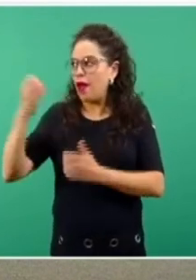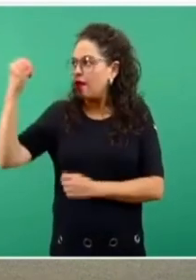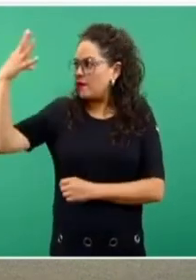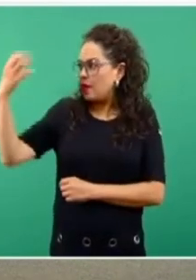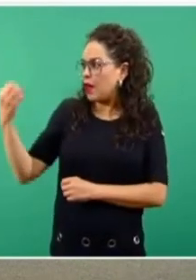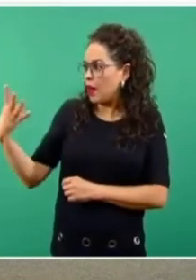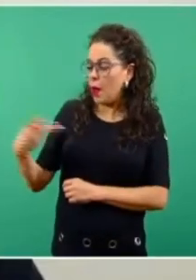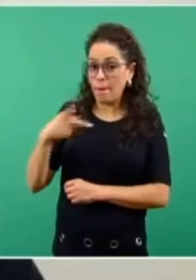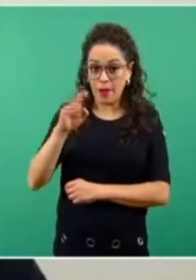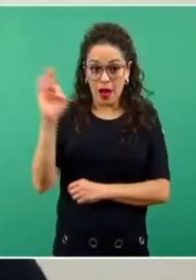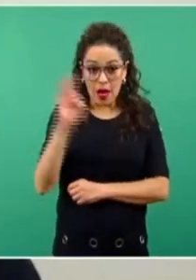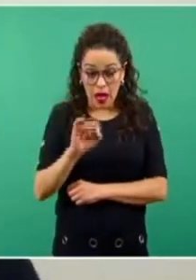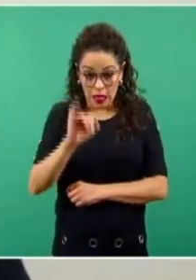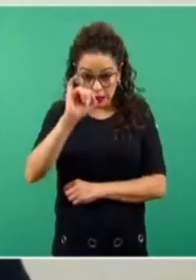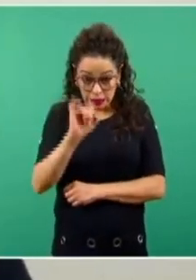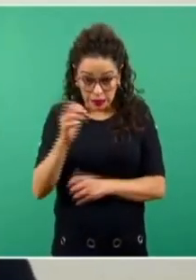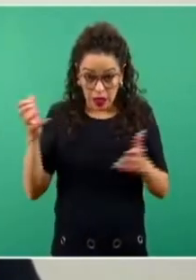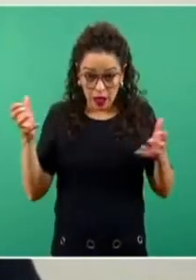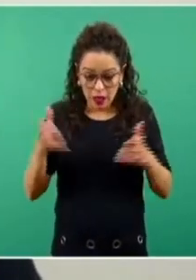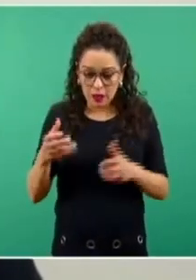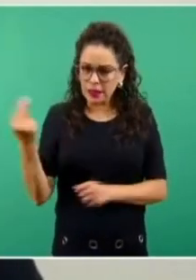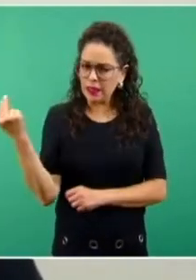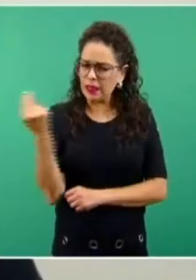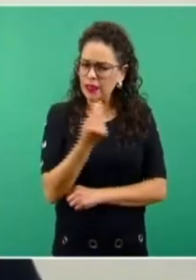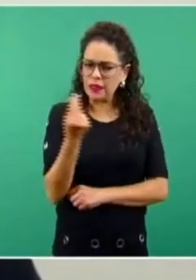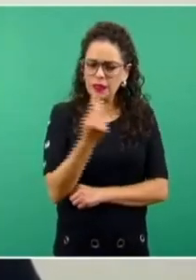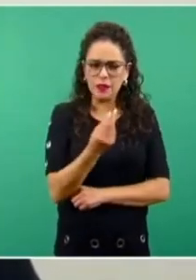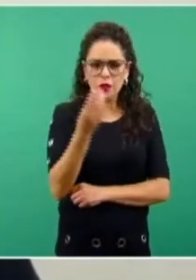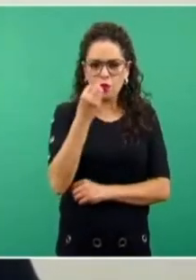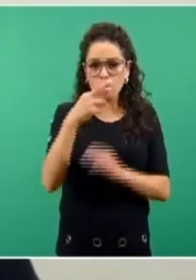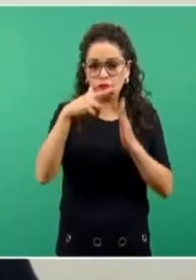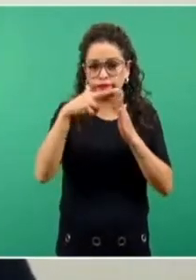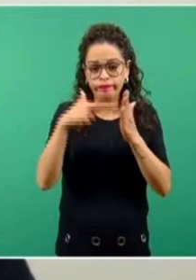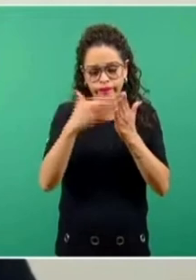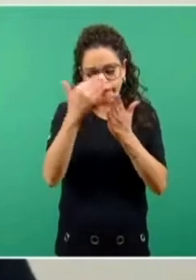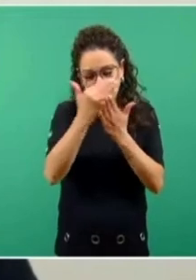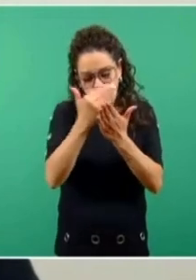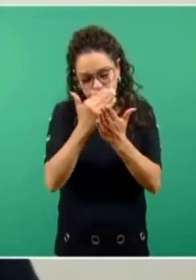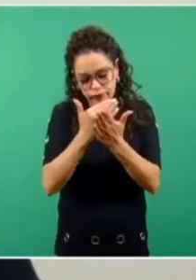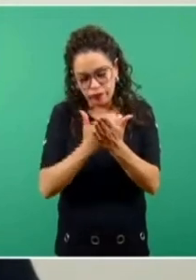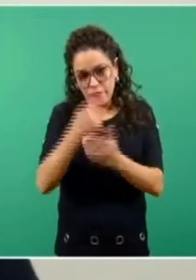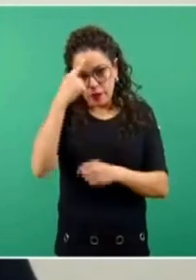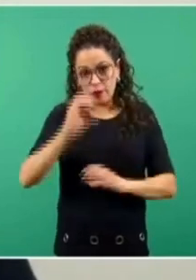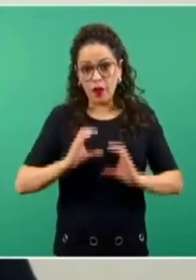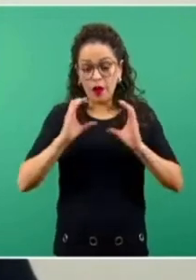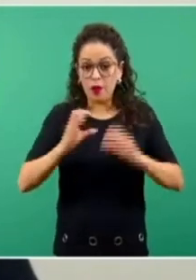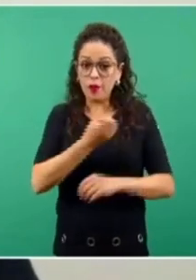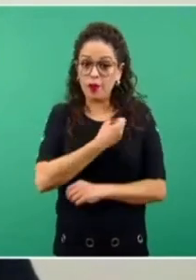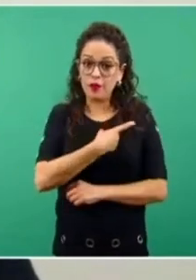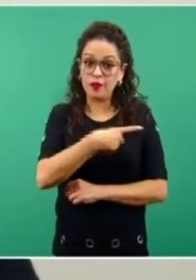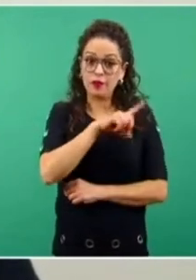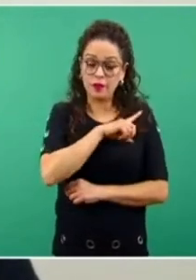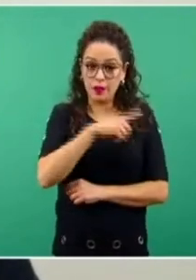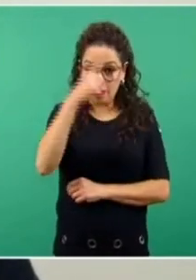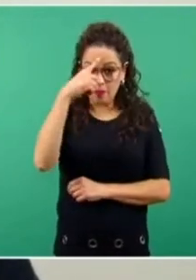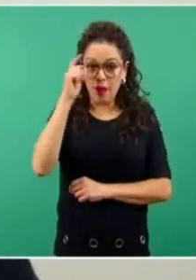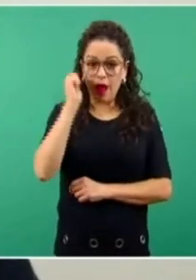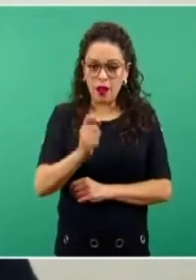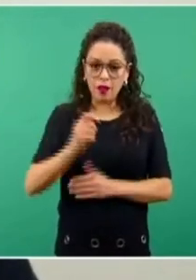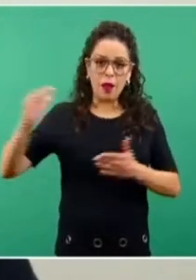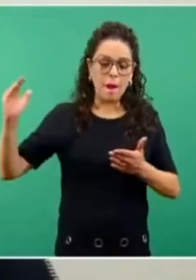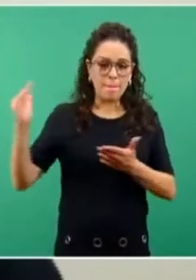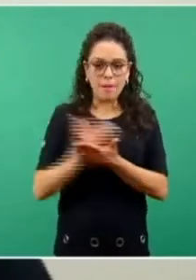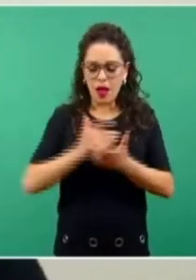cabo tiene que hacerse con toda una serie de regulaciones sanitarias que permitan obviamente disminuir todavía